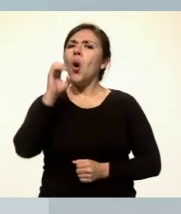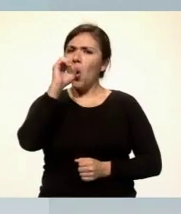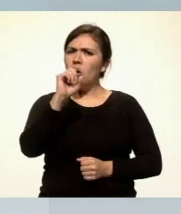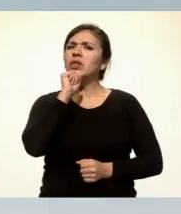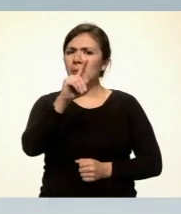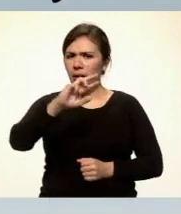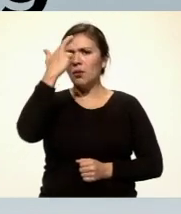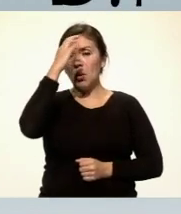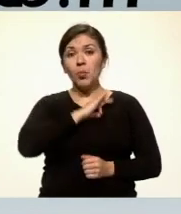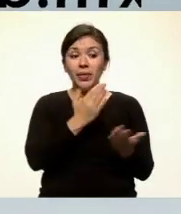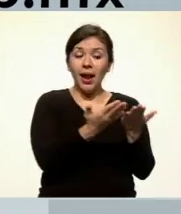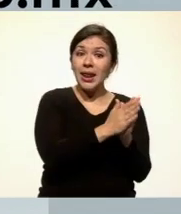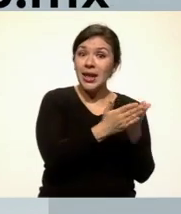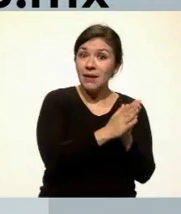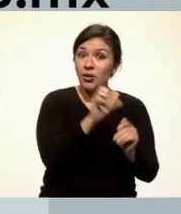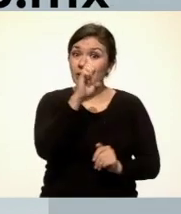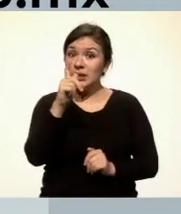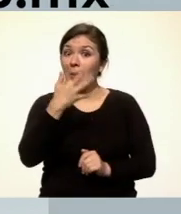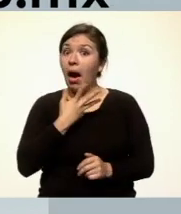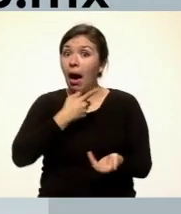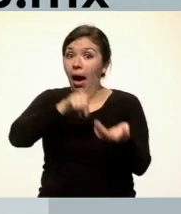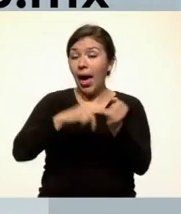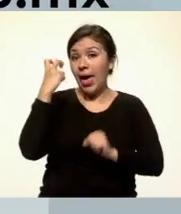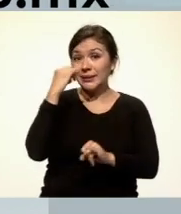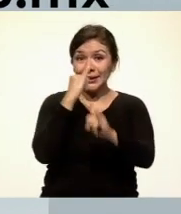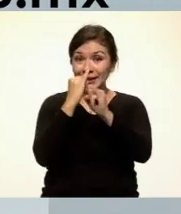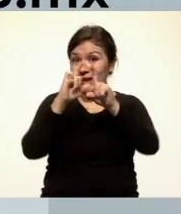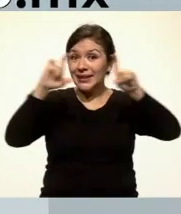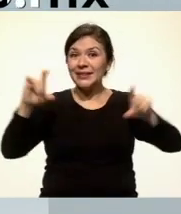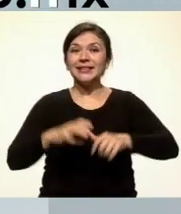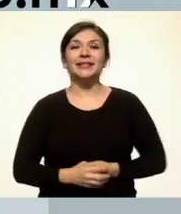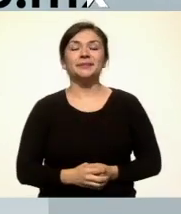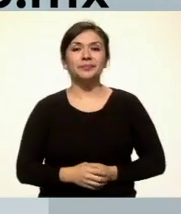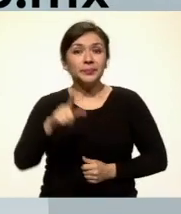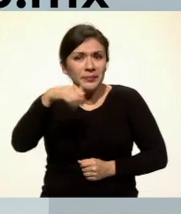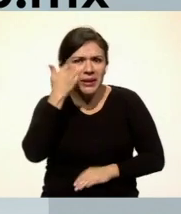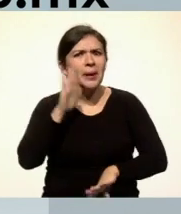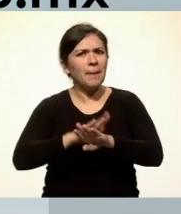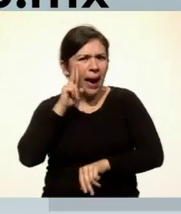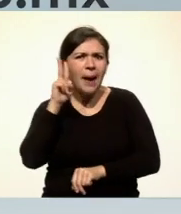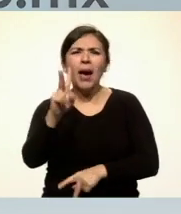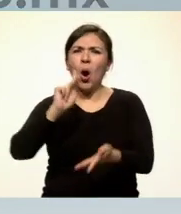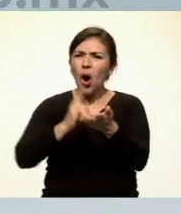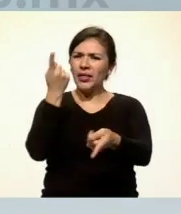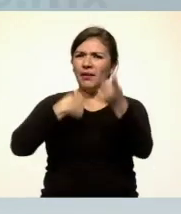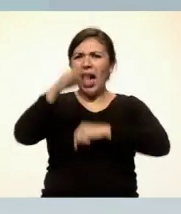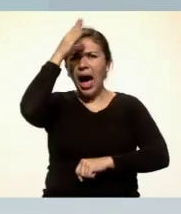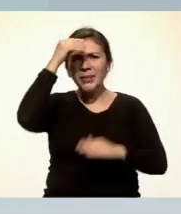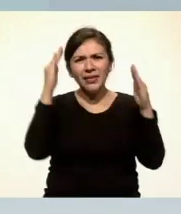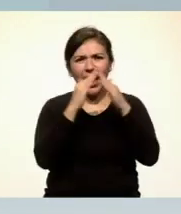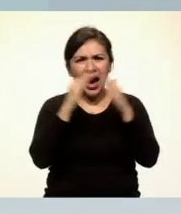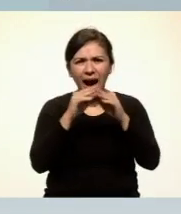encontrar los libros de texto en la página que aparece aquí. Si quieres volver a ver los programas de Aprende en Casa